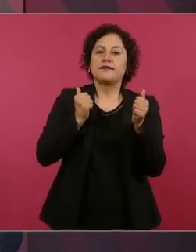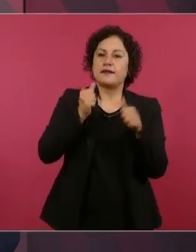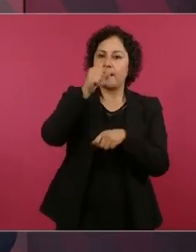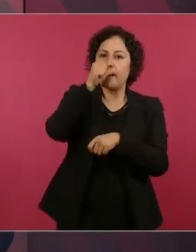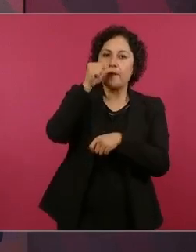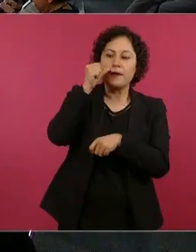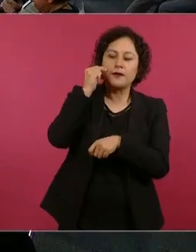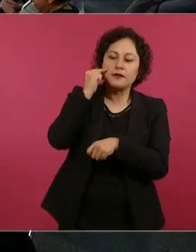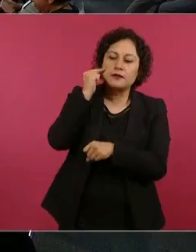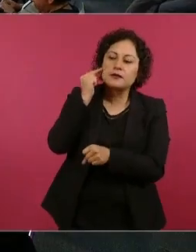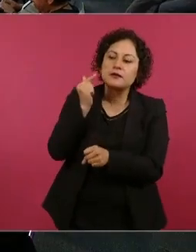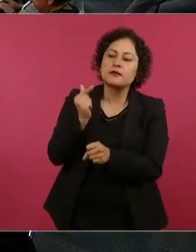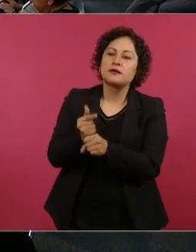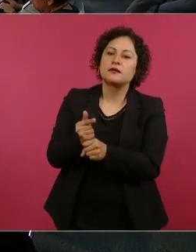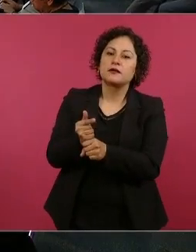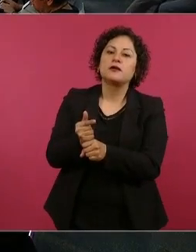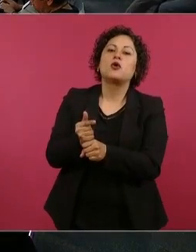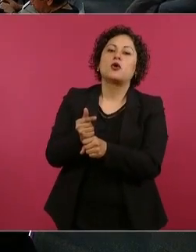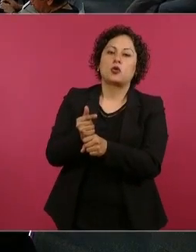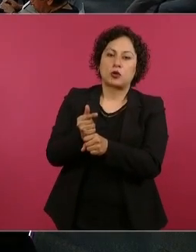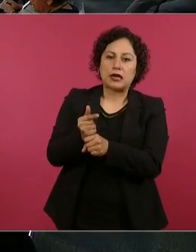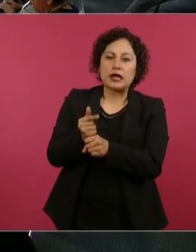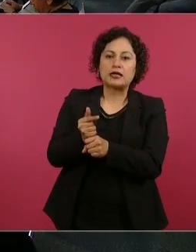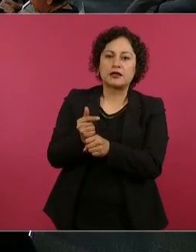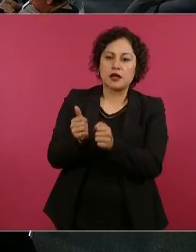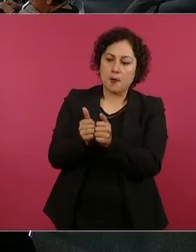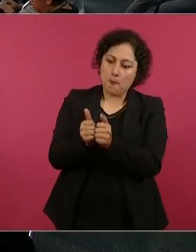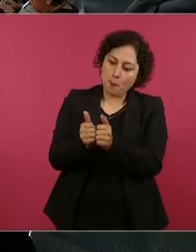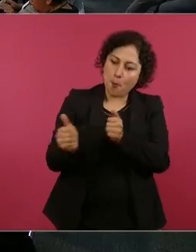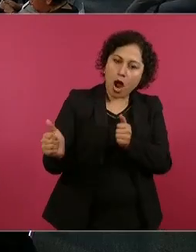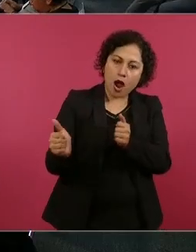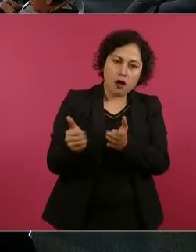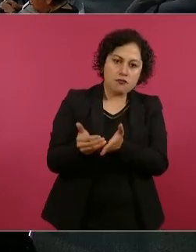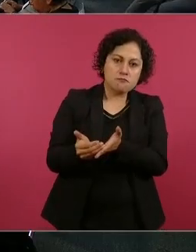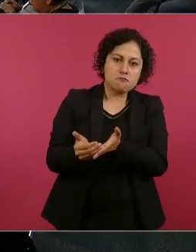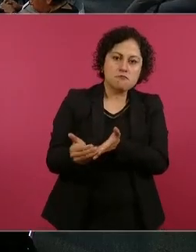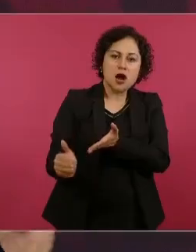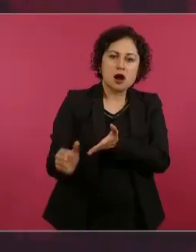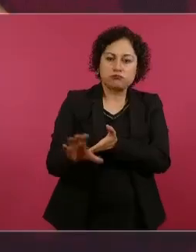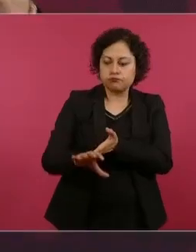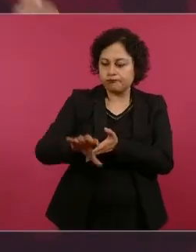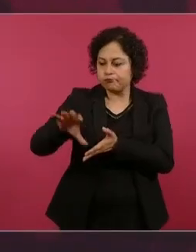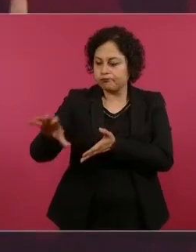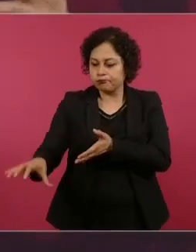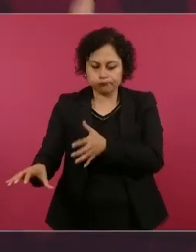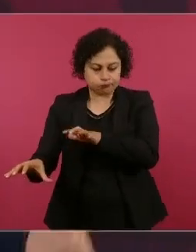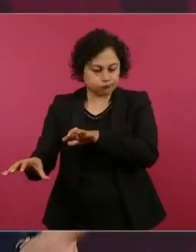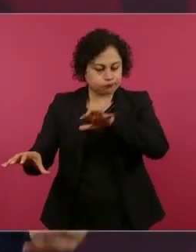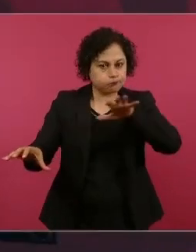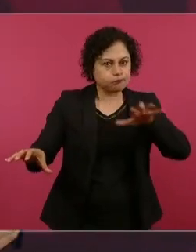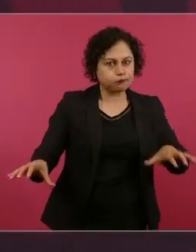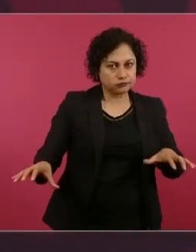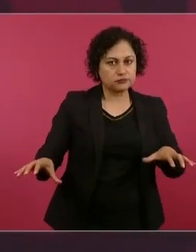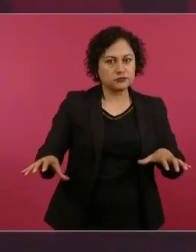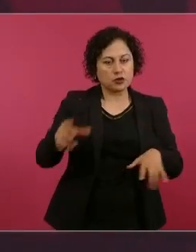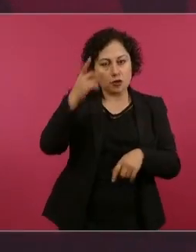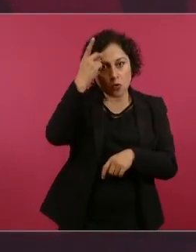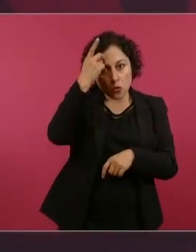del poder civil, porque no sólo eran los dueños de las tierras, eran los dueños del poder